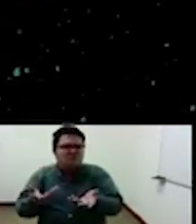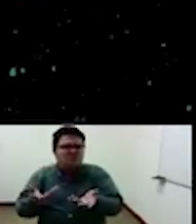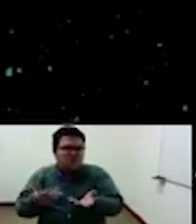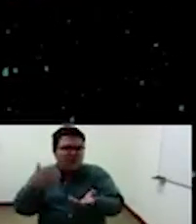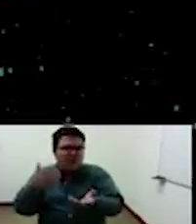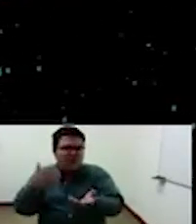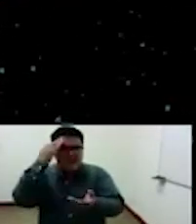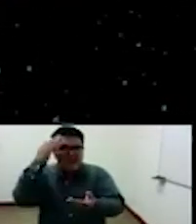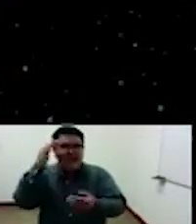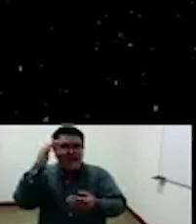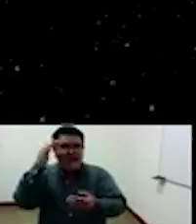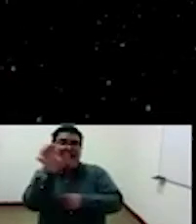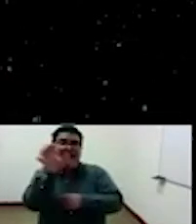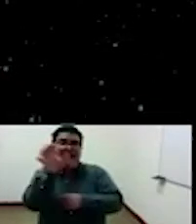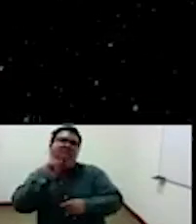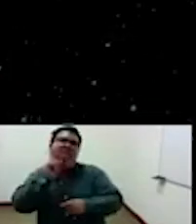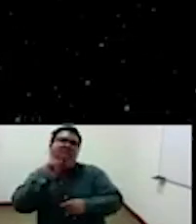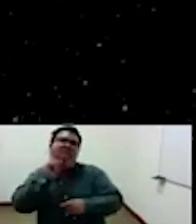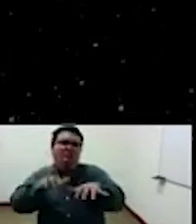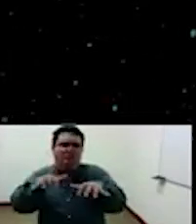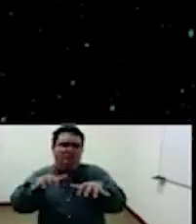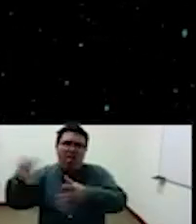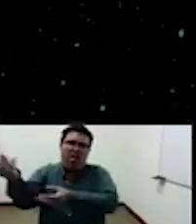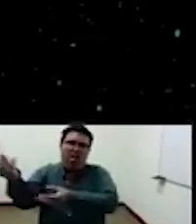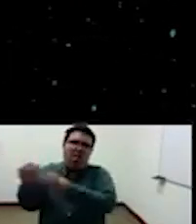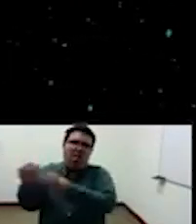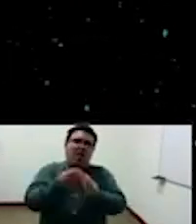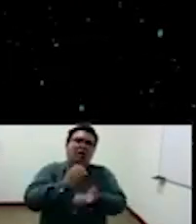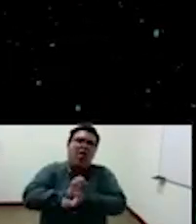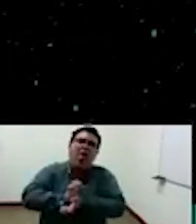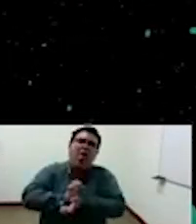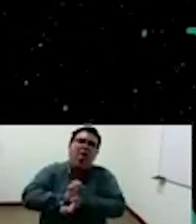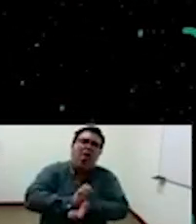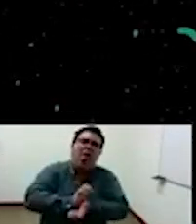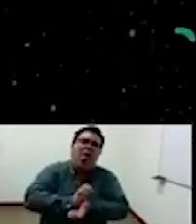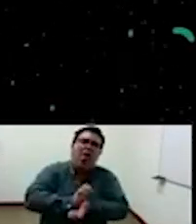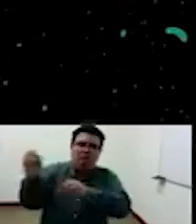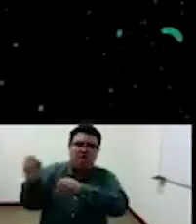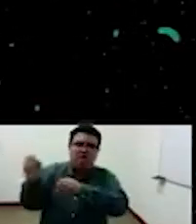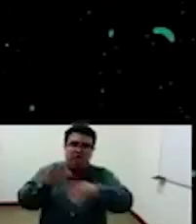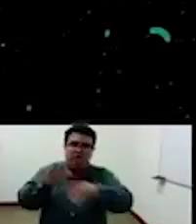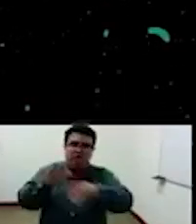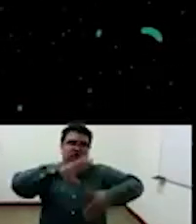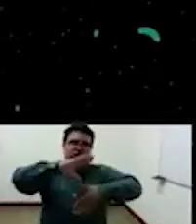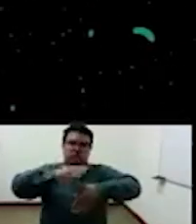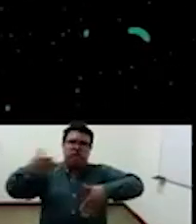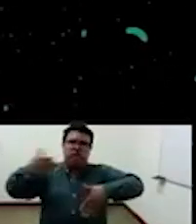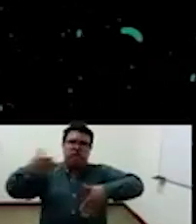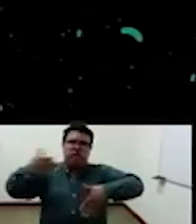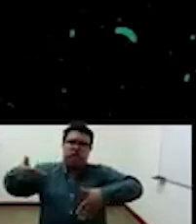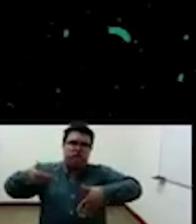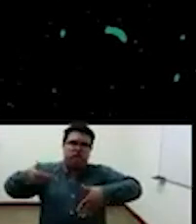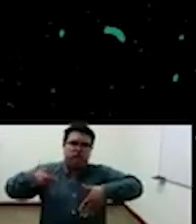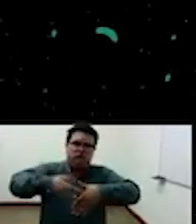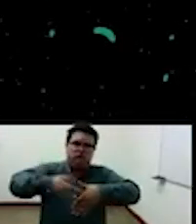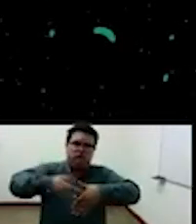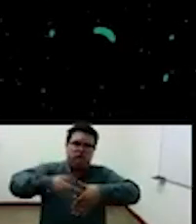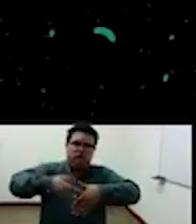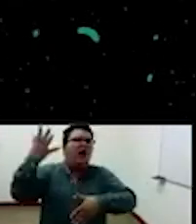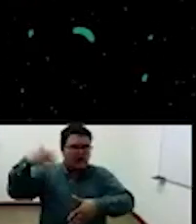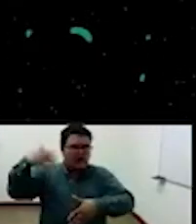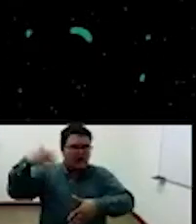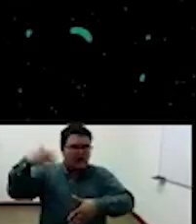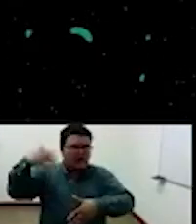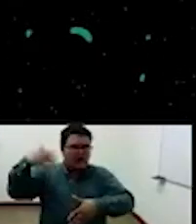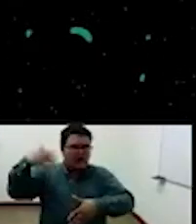para ser esclavizada pero cuando llegaron acá antes había la ley de de abolición de esclavitud pero